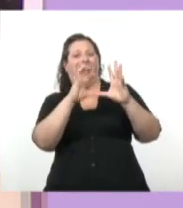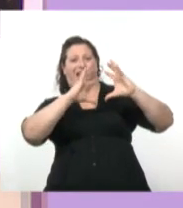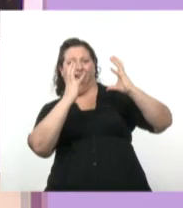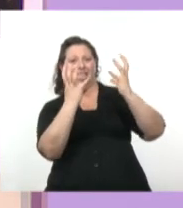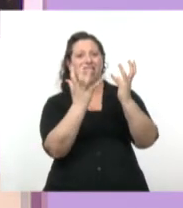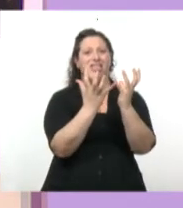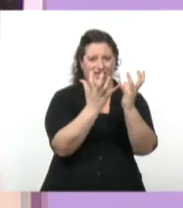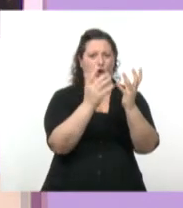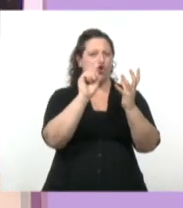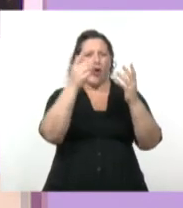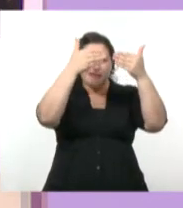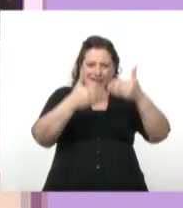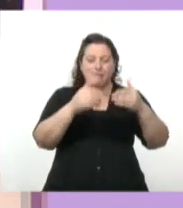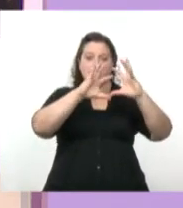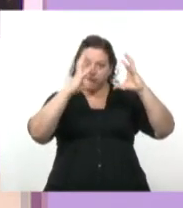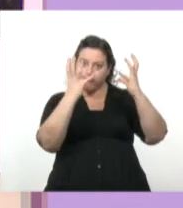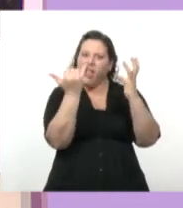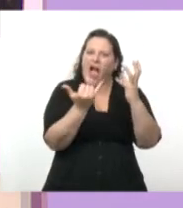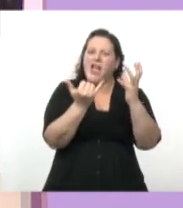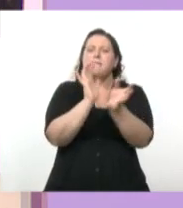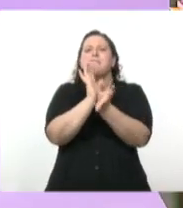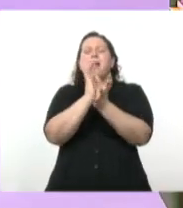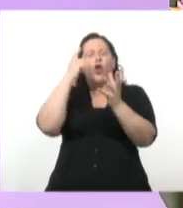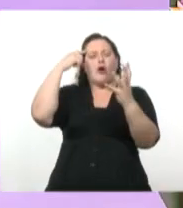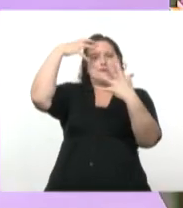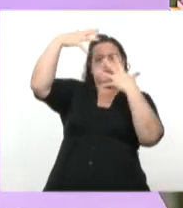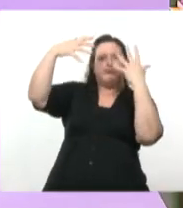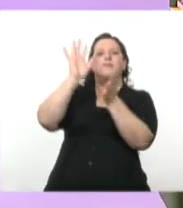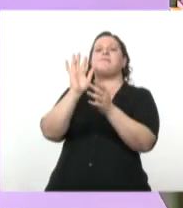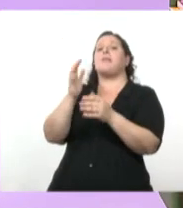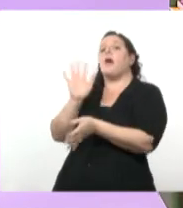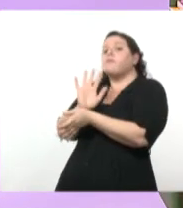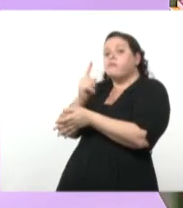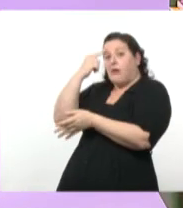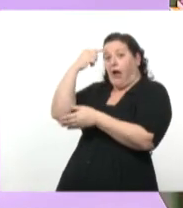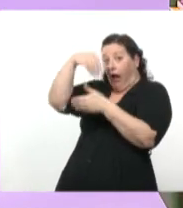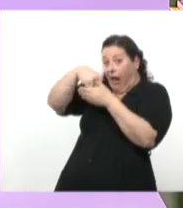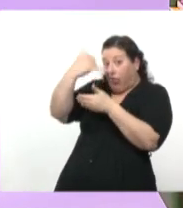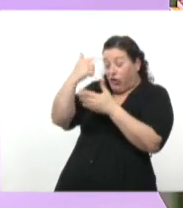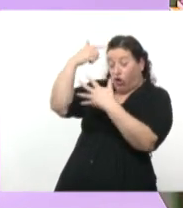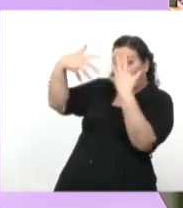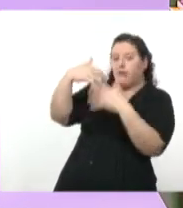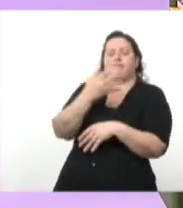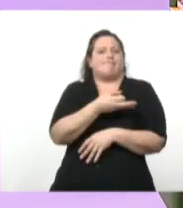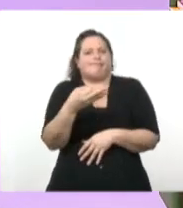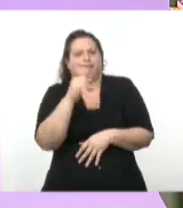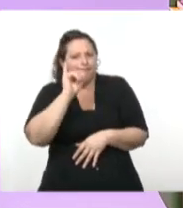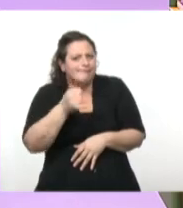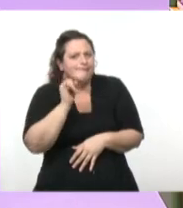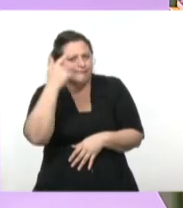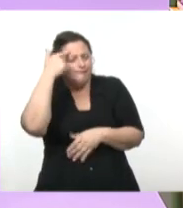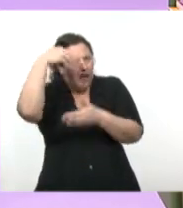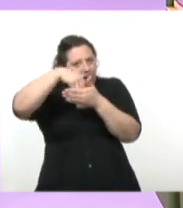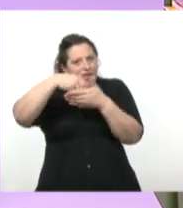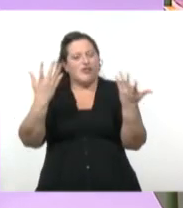imaginario, un espacio no posible. está dentro de su cabeza. Es lo que está dentro de su cabeza. Está perfecto. Bueno, clarísimo. Hablando de la luz,